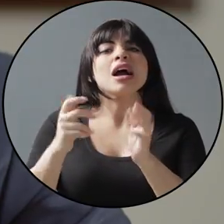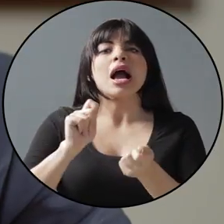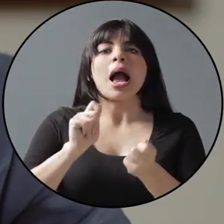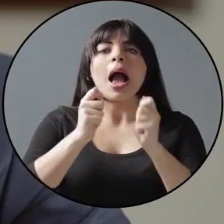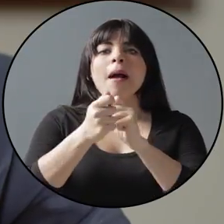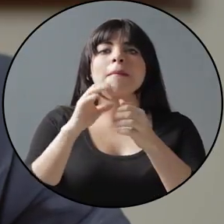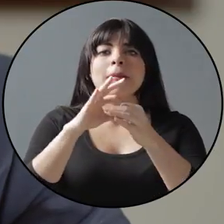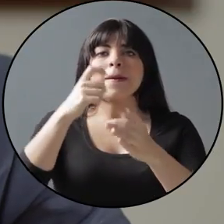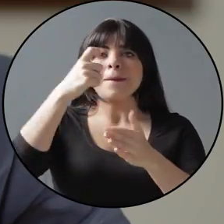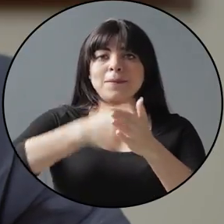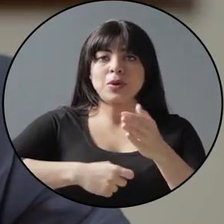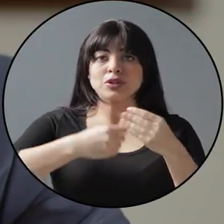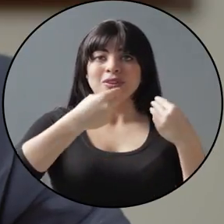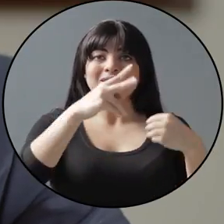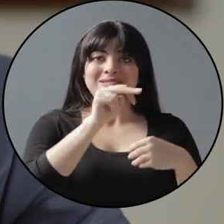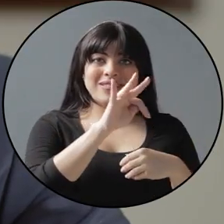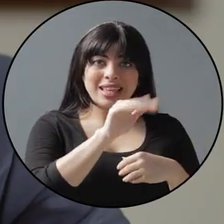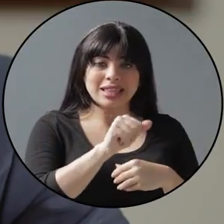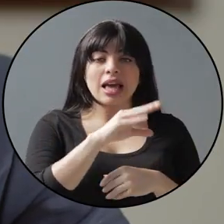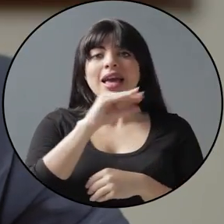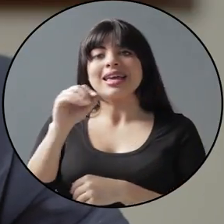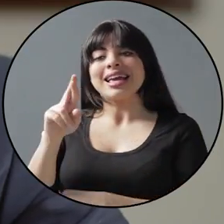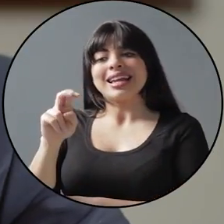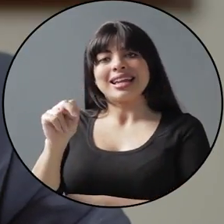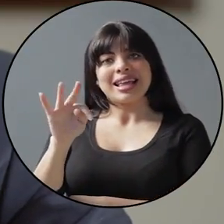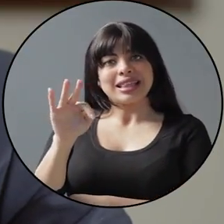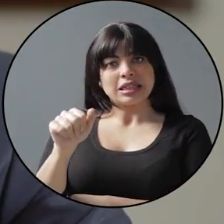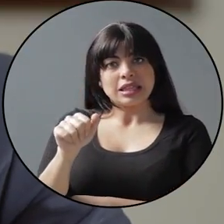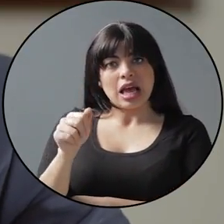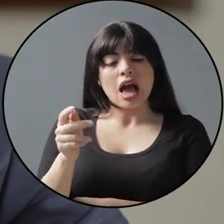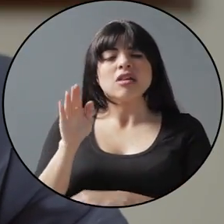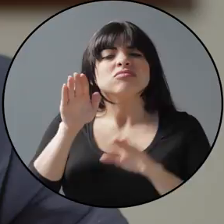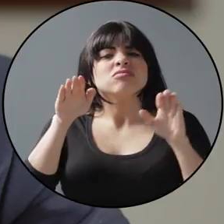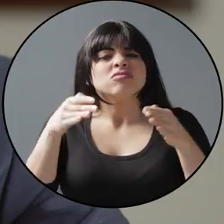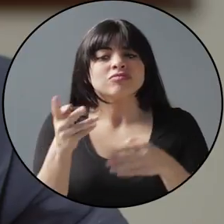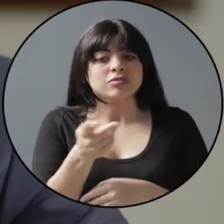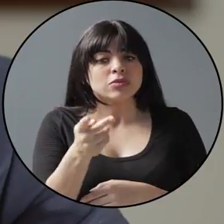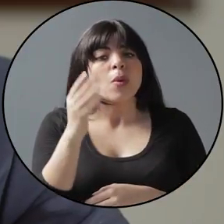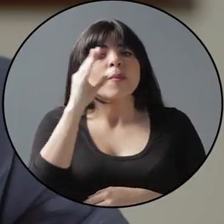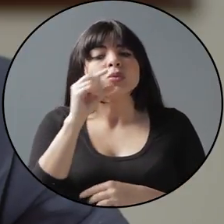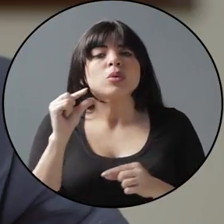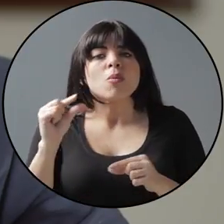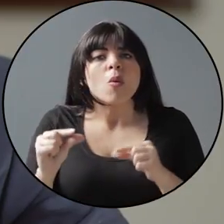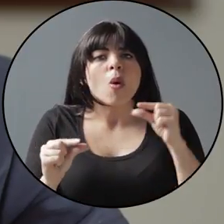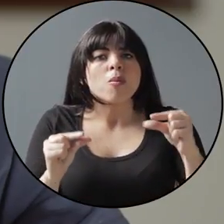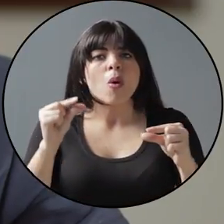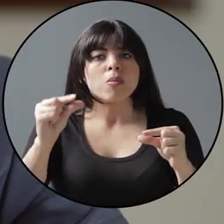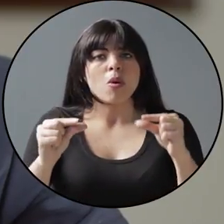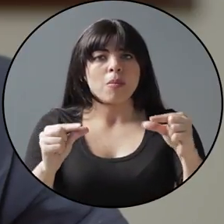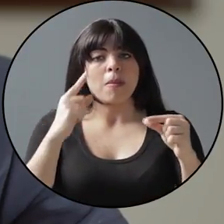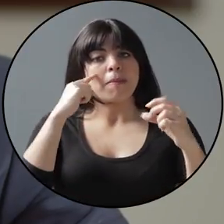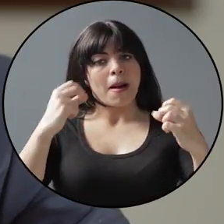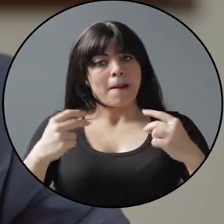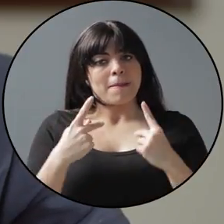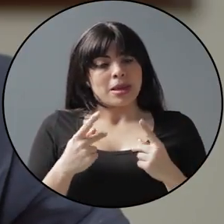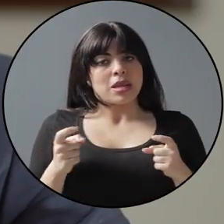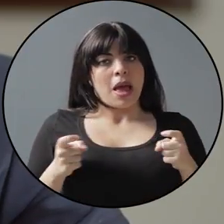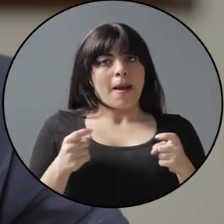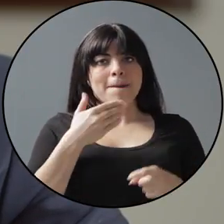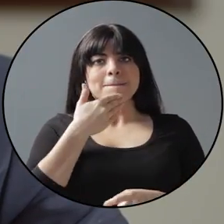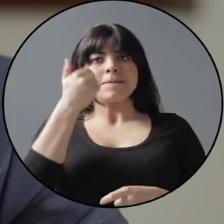las reformas a los impuestos de ventas y de renta, enfocados en que sean progresivos y nos permitan